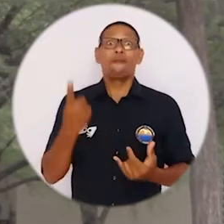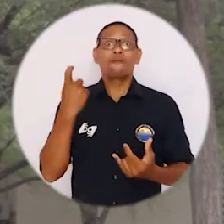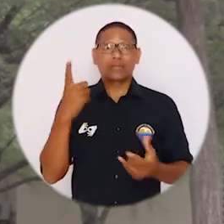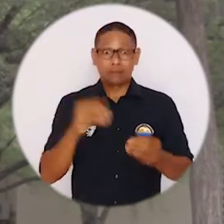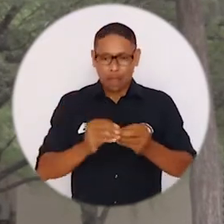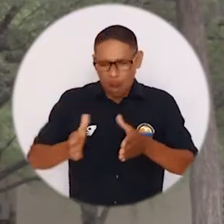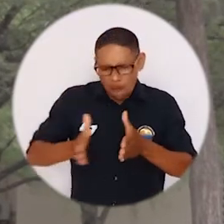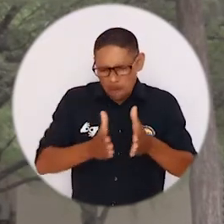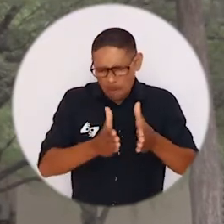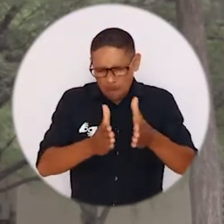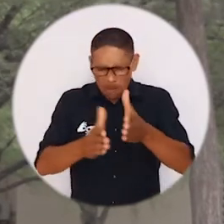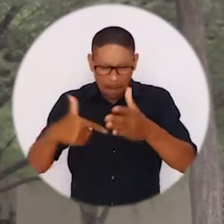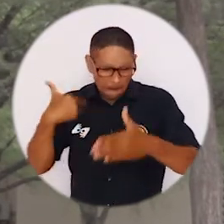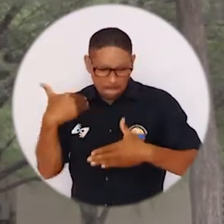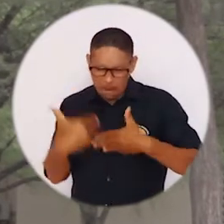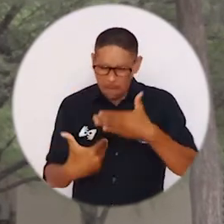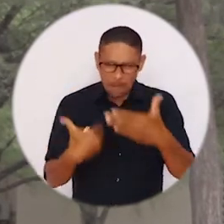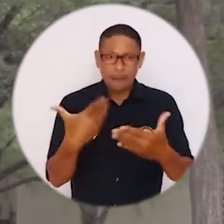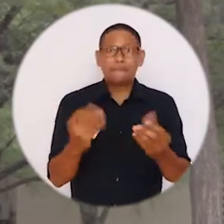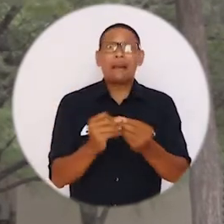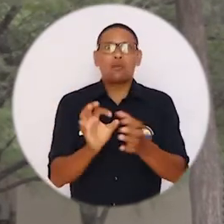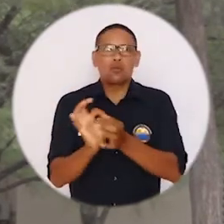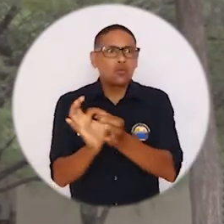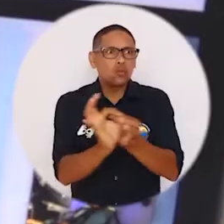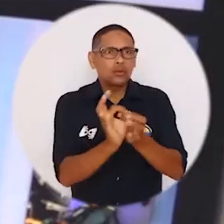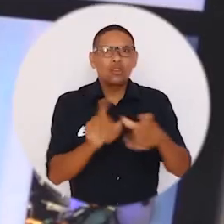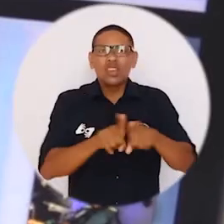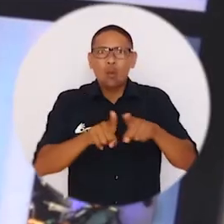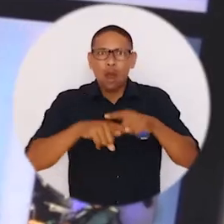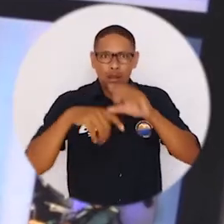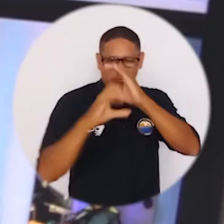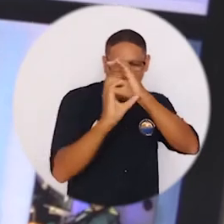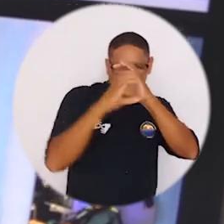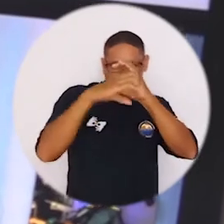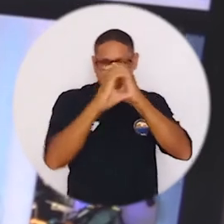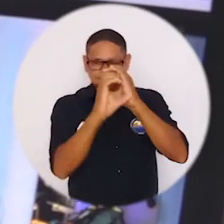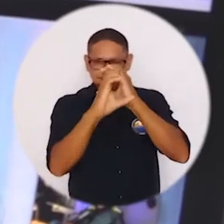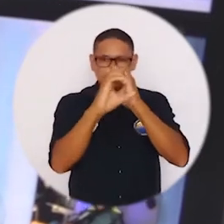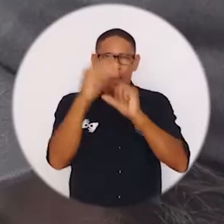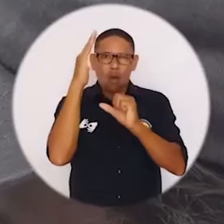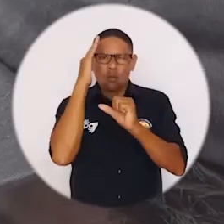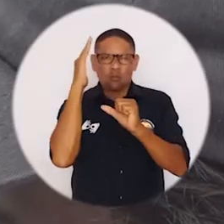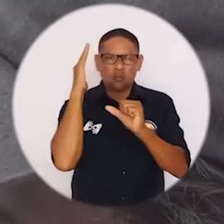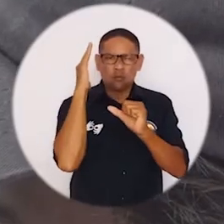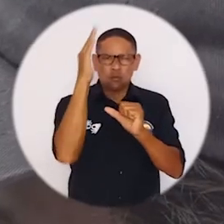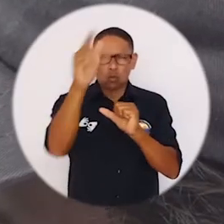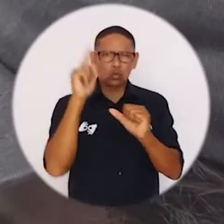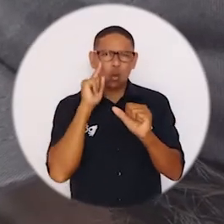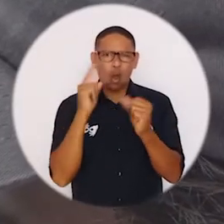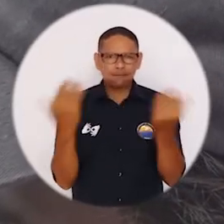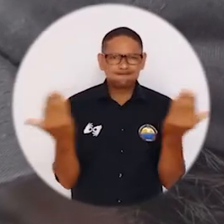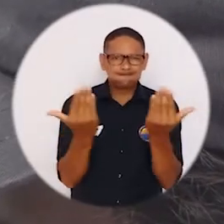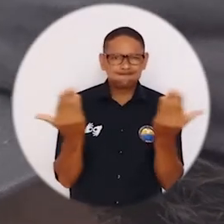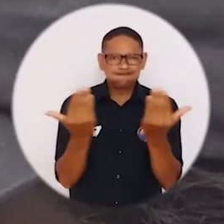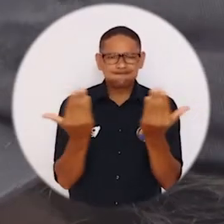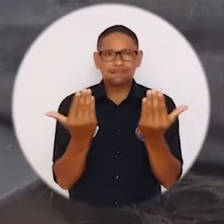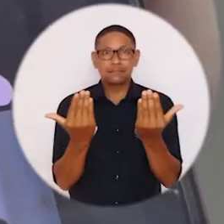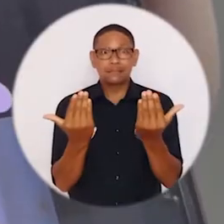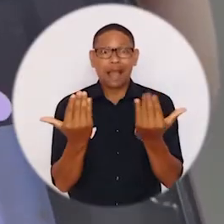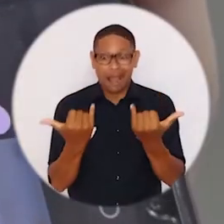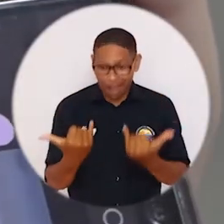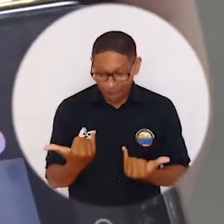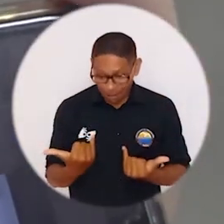es a lo que viene, al camino que nos falta por recorrer, a que se unan y coloquemos ese lente realmente en el futuro del sector